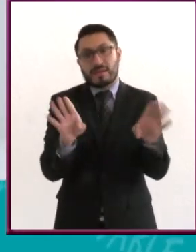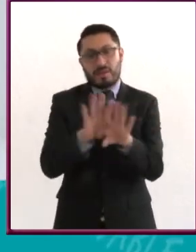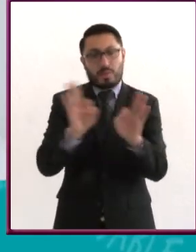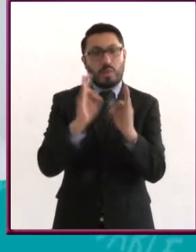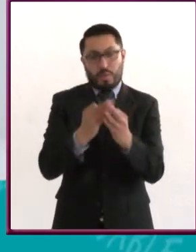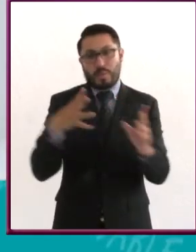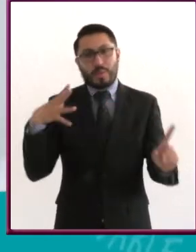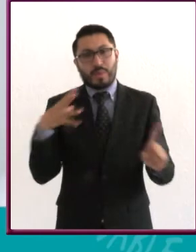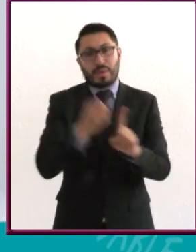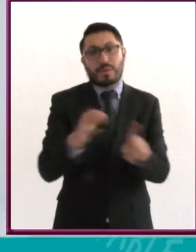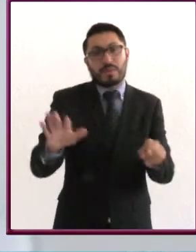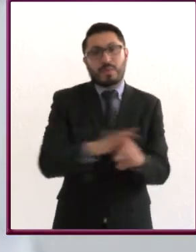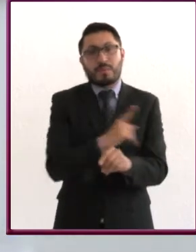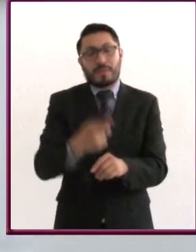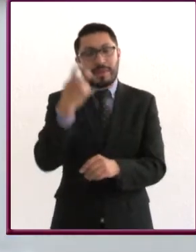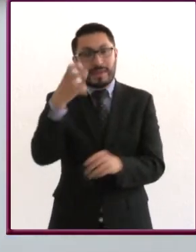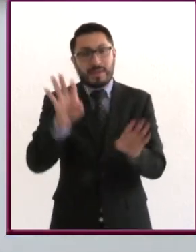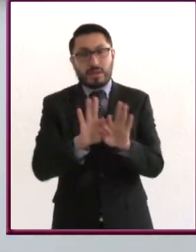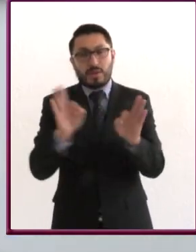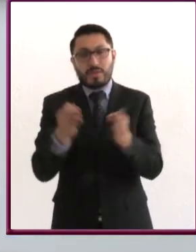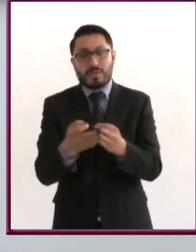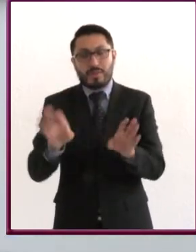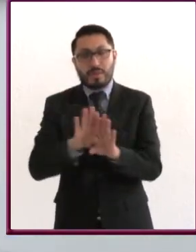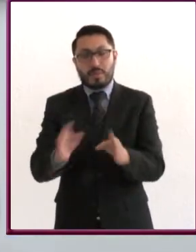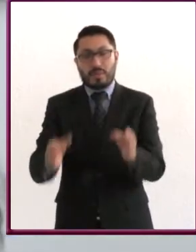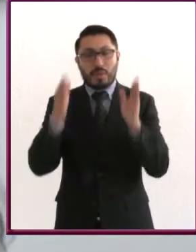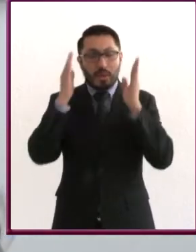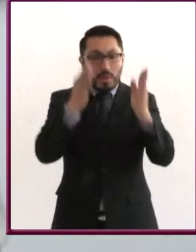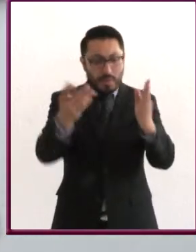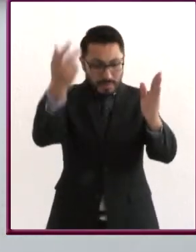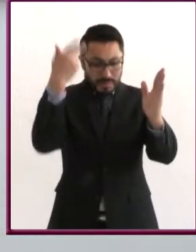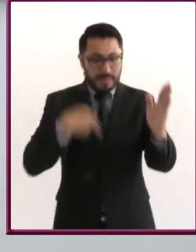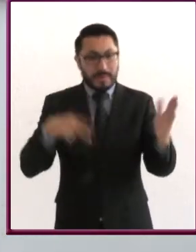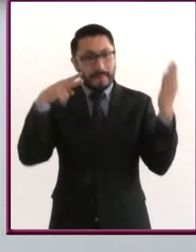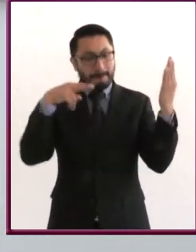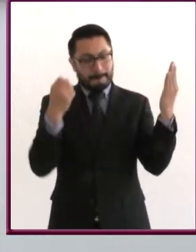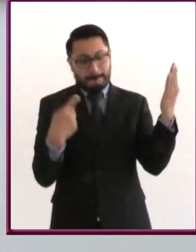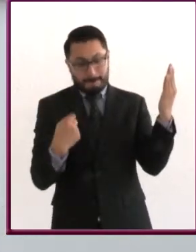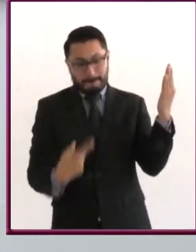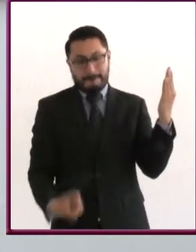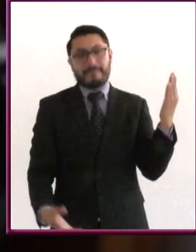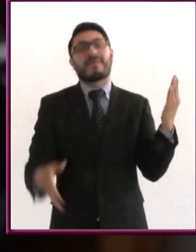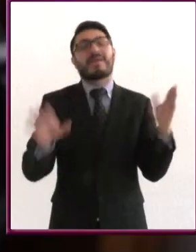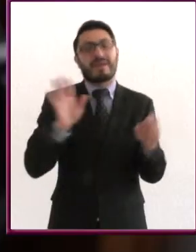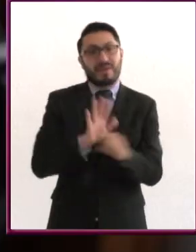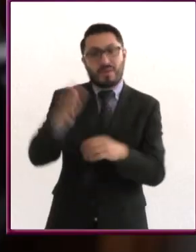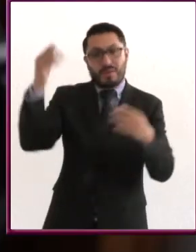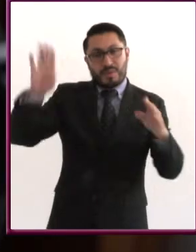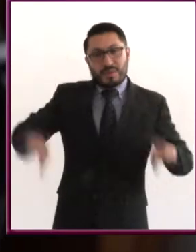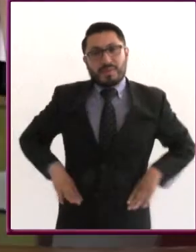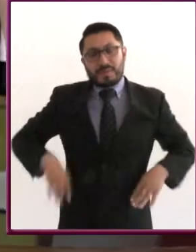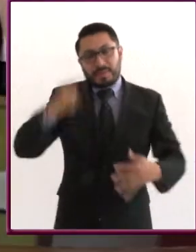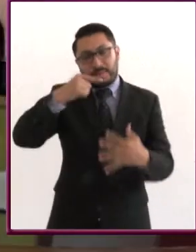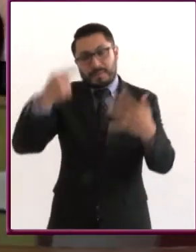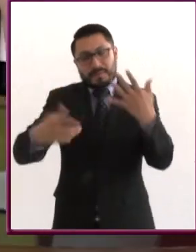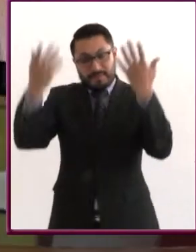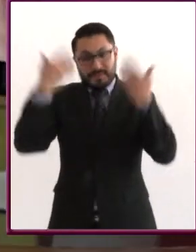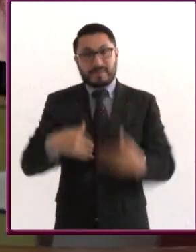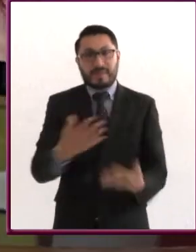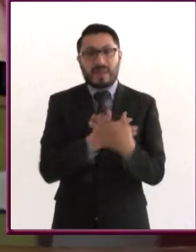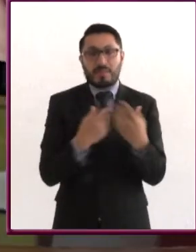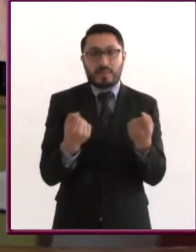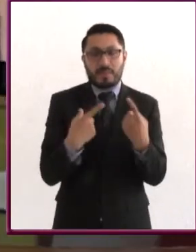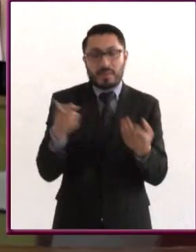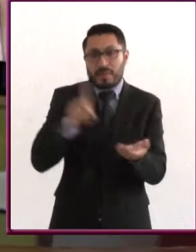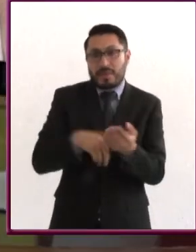manera de lograrlo, ya que así nos enfocamos en nosotros, vemos nuestras necesidades y tanto el amor propio